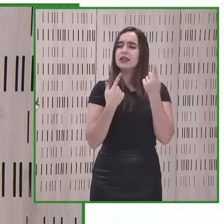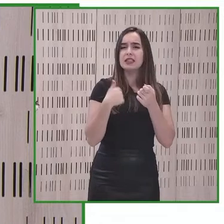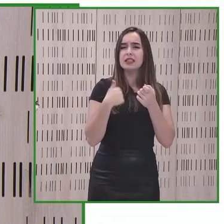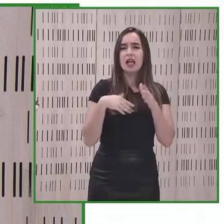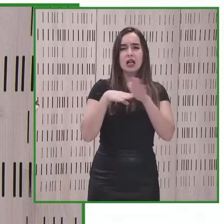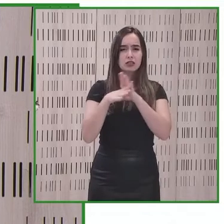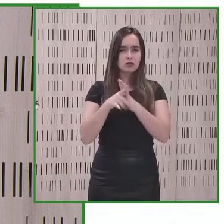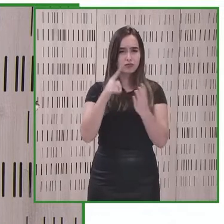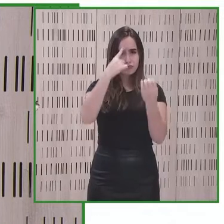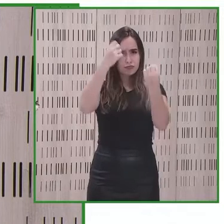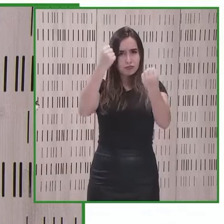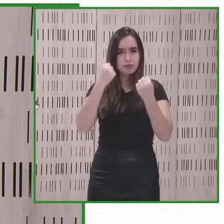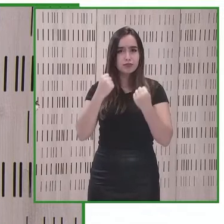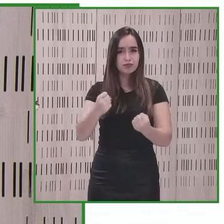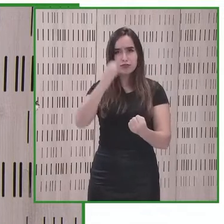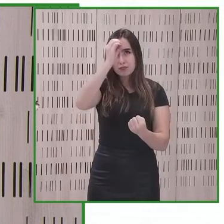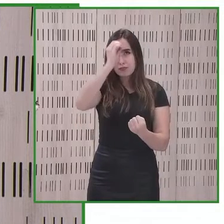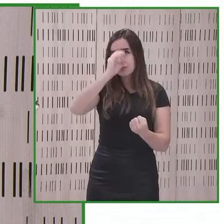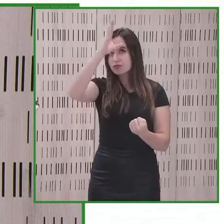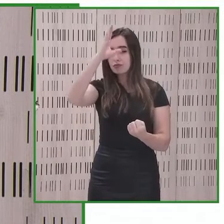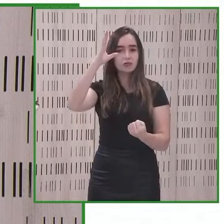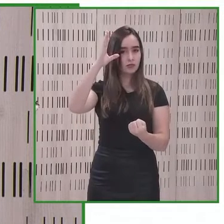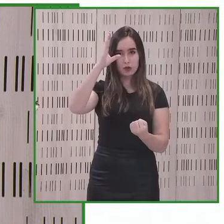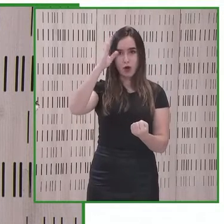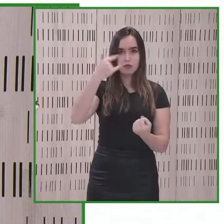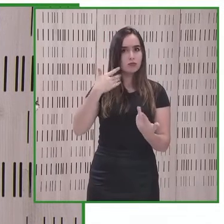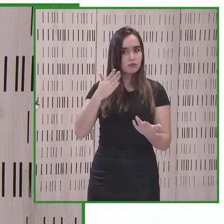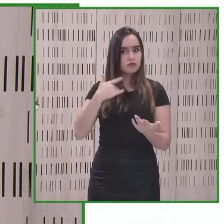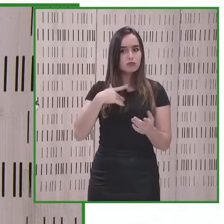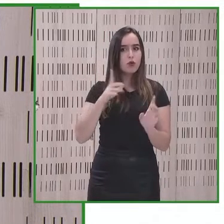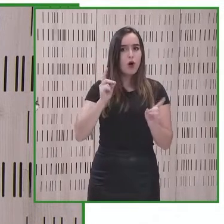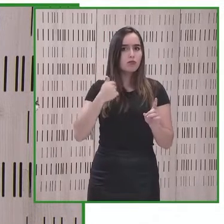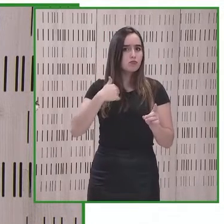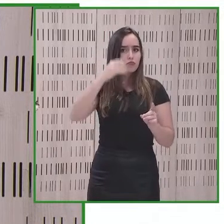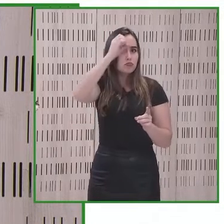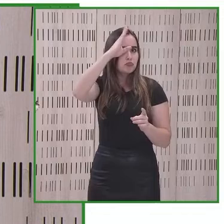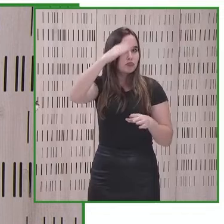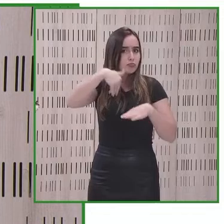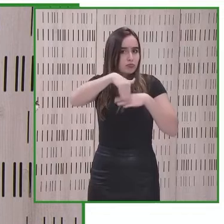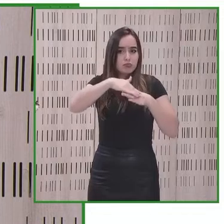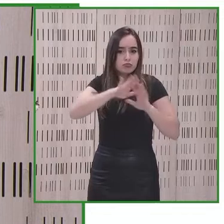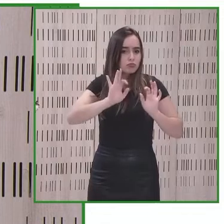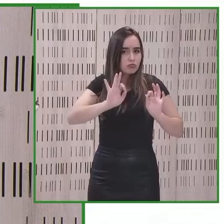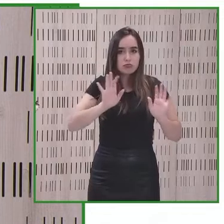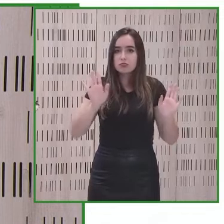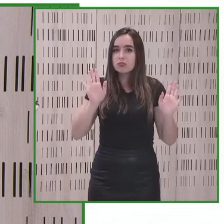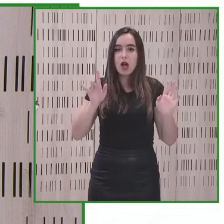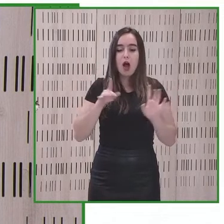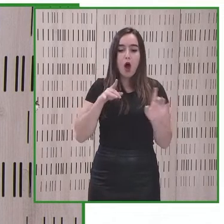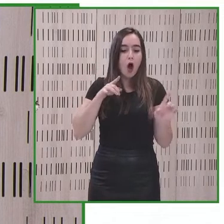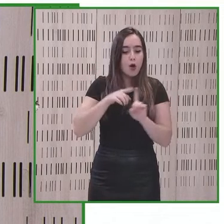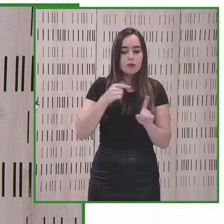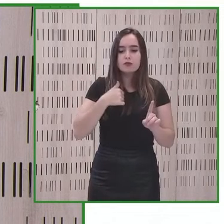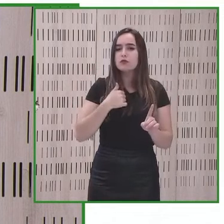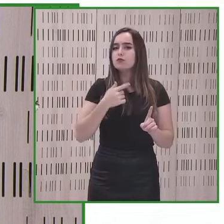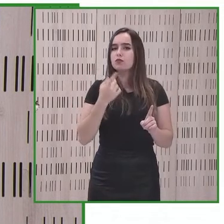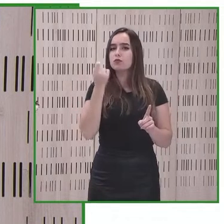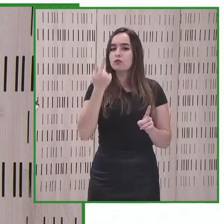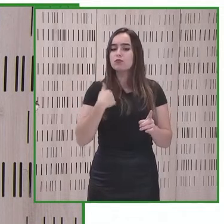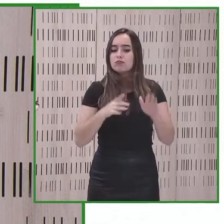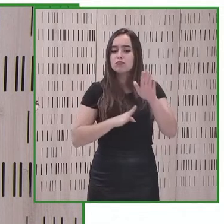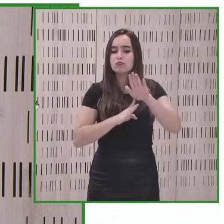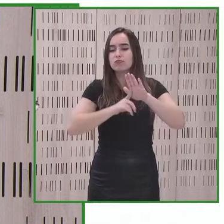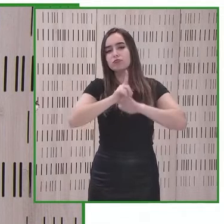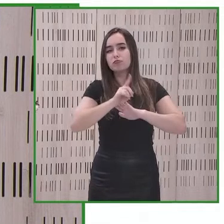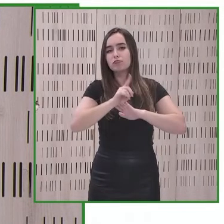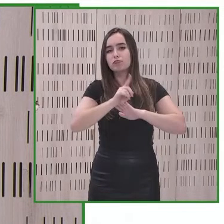para entender que la accesibilidad es importante y poder levantar mano y pedir ayuda para hacer los desarrollos necesarios para que esto